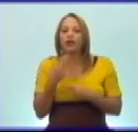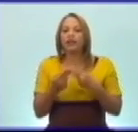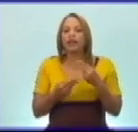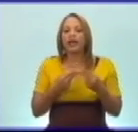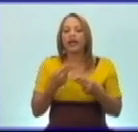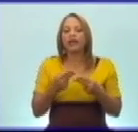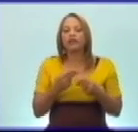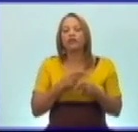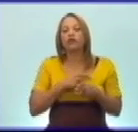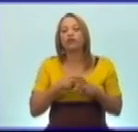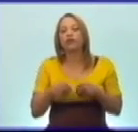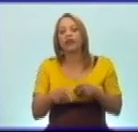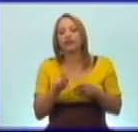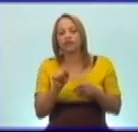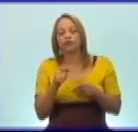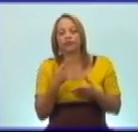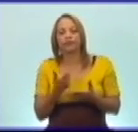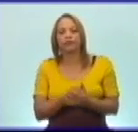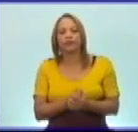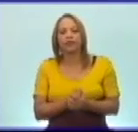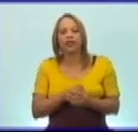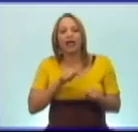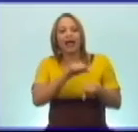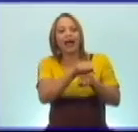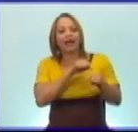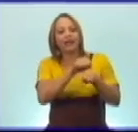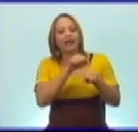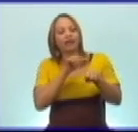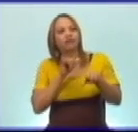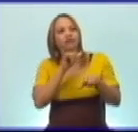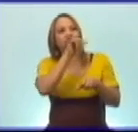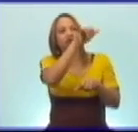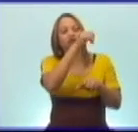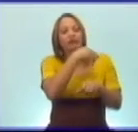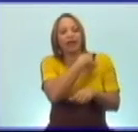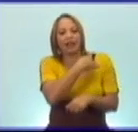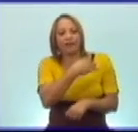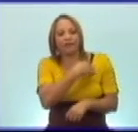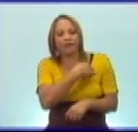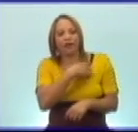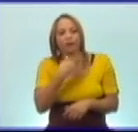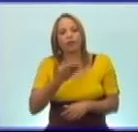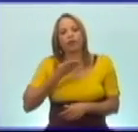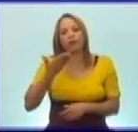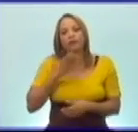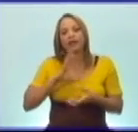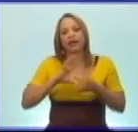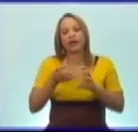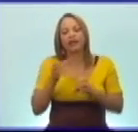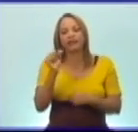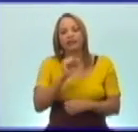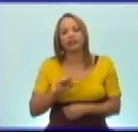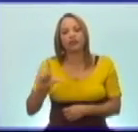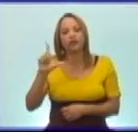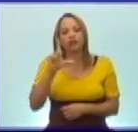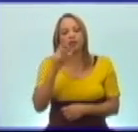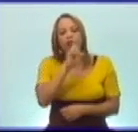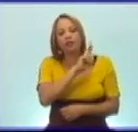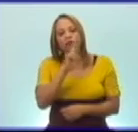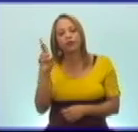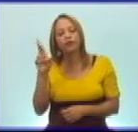siguientes hechos. Ataque aéreo a las FARC. Proclamación del carácter socialista de la